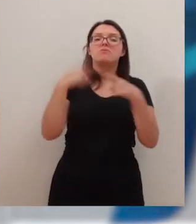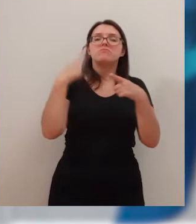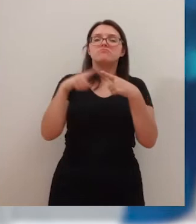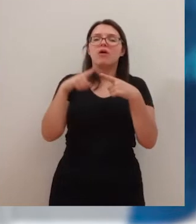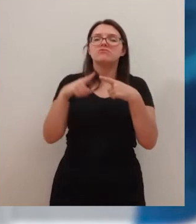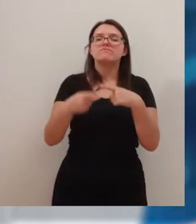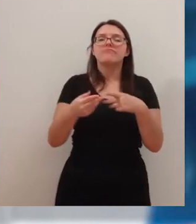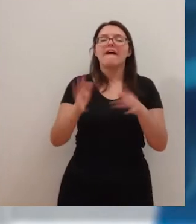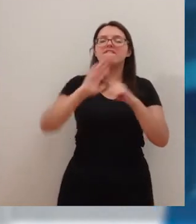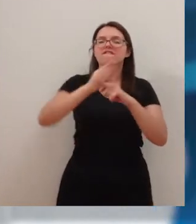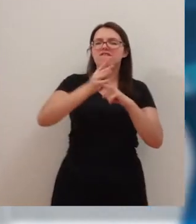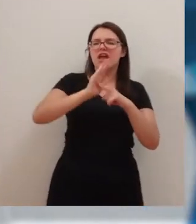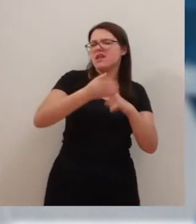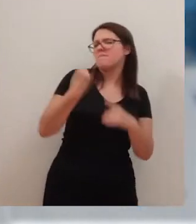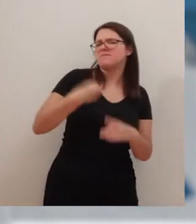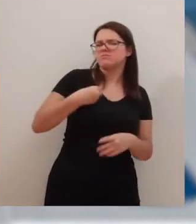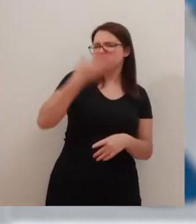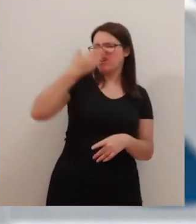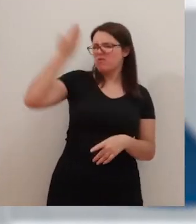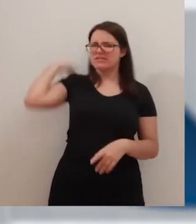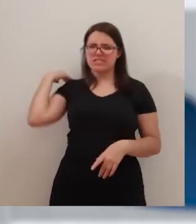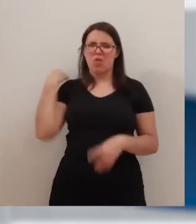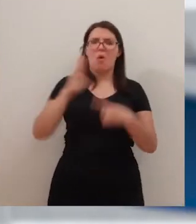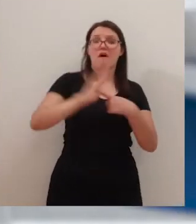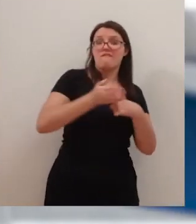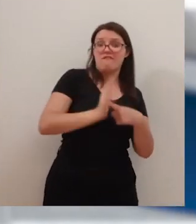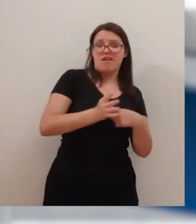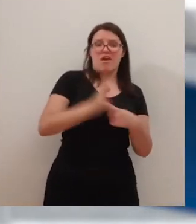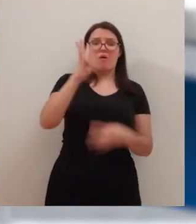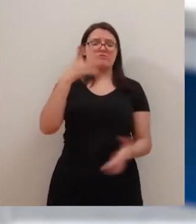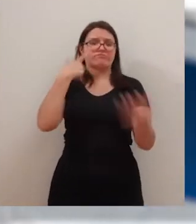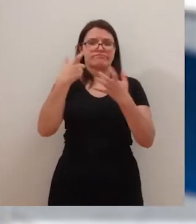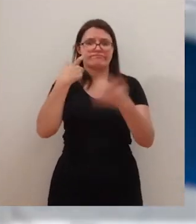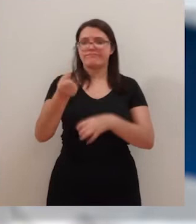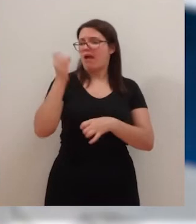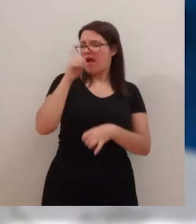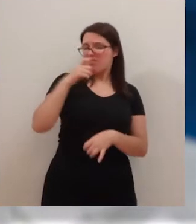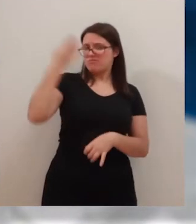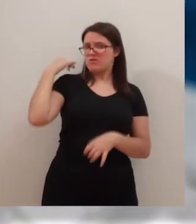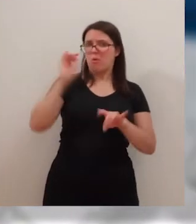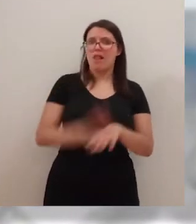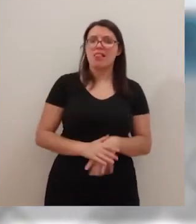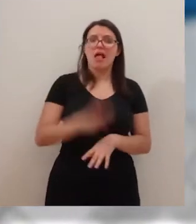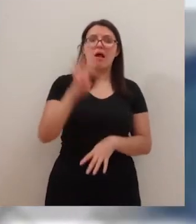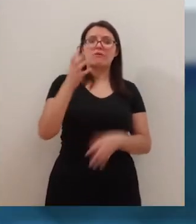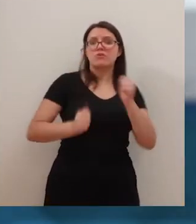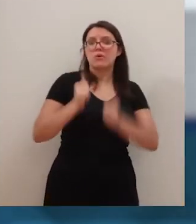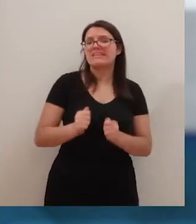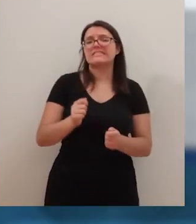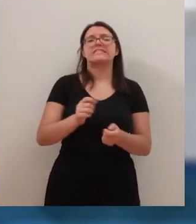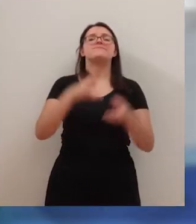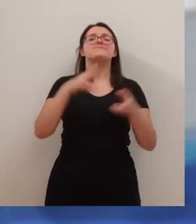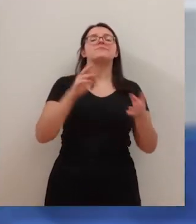feria con el mismo número de espectáculos que el año pasado, que son cuatro corridas de toros. Hemos cambiado lo que es la estructura de la feria.